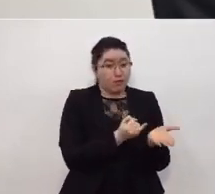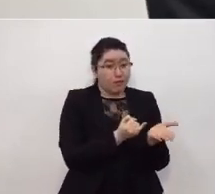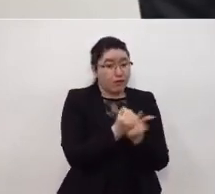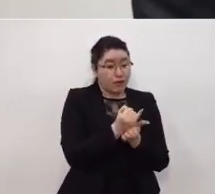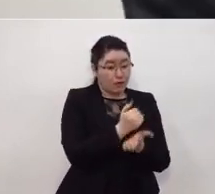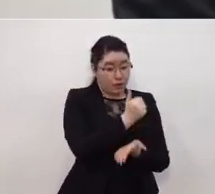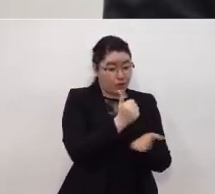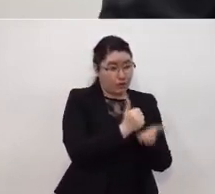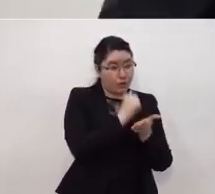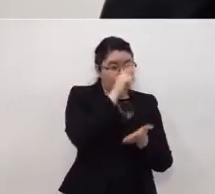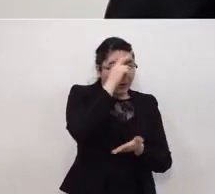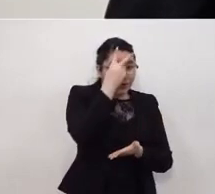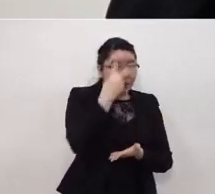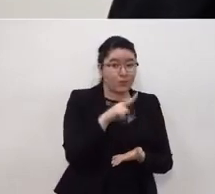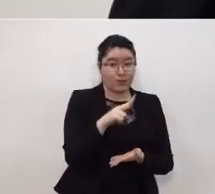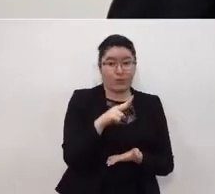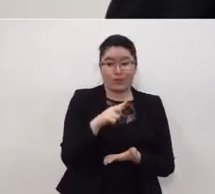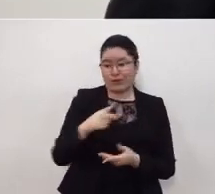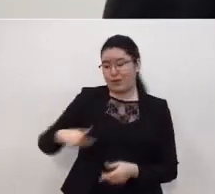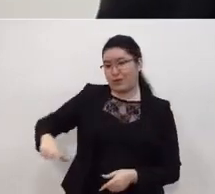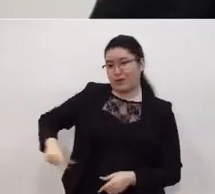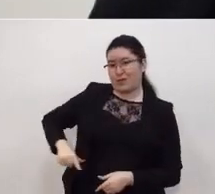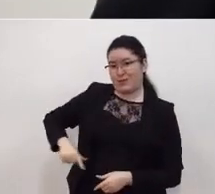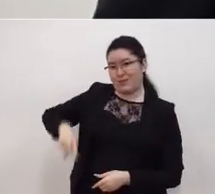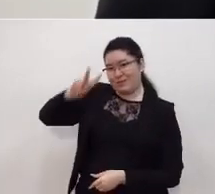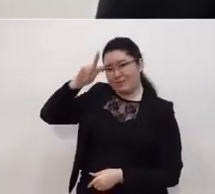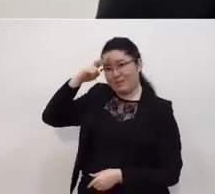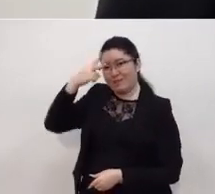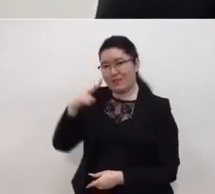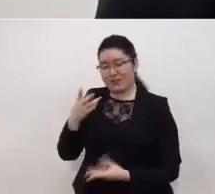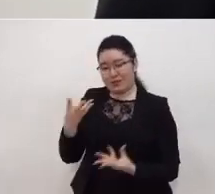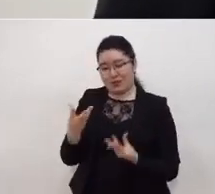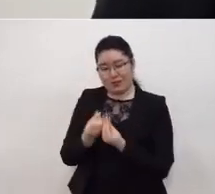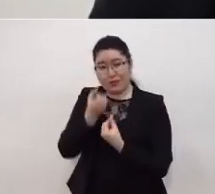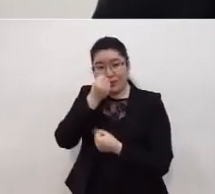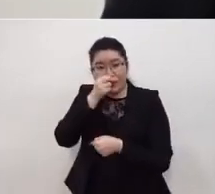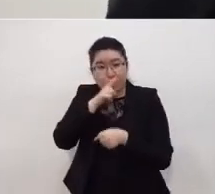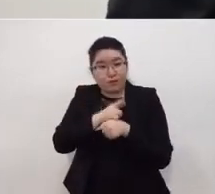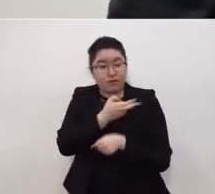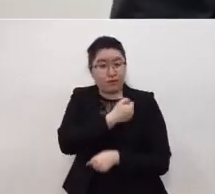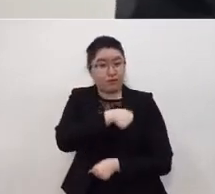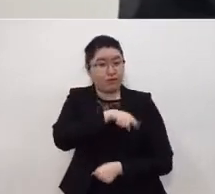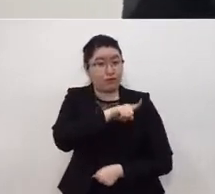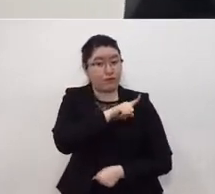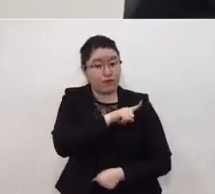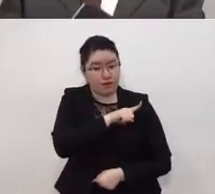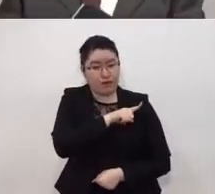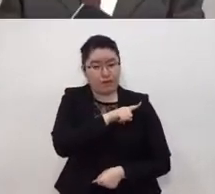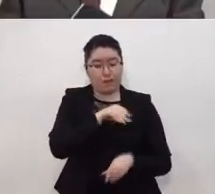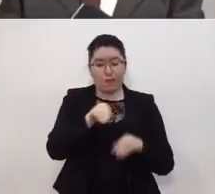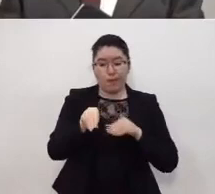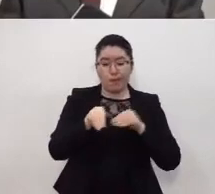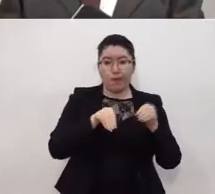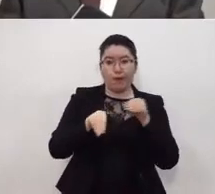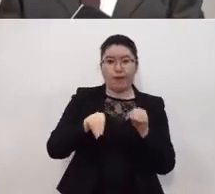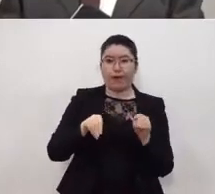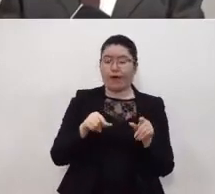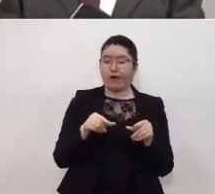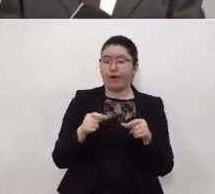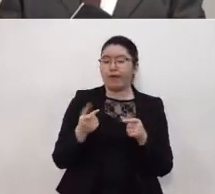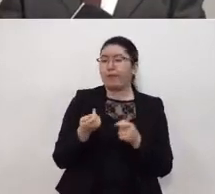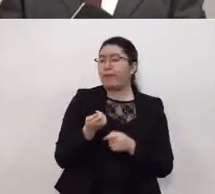con la ciudad de méxico y con el gobierno de méxico a través de la secretaría de salud para disminuir la movilidad